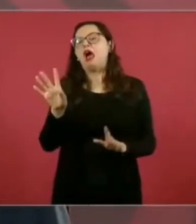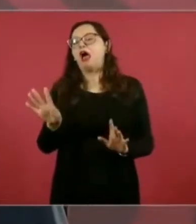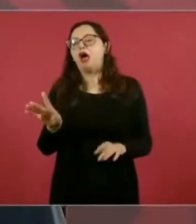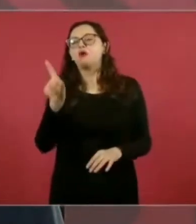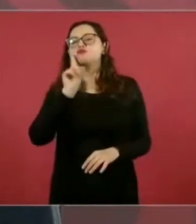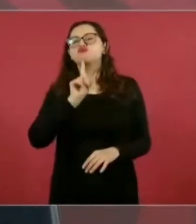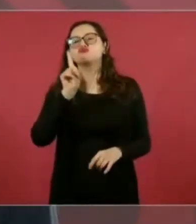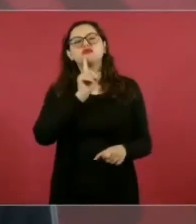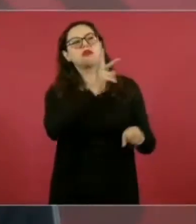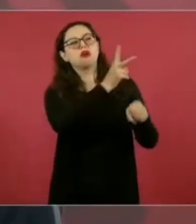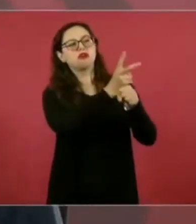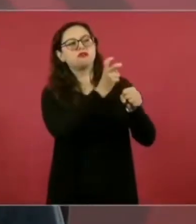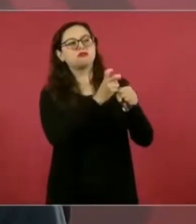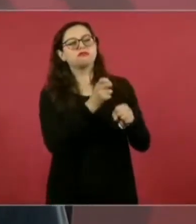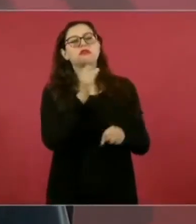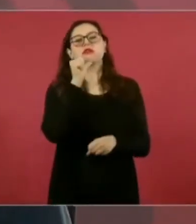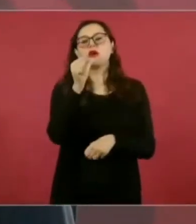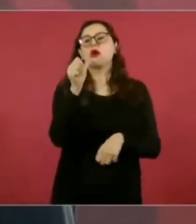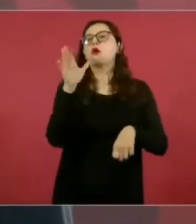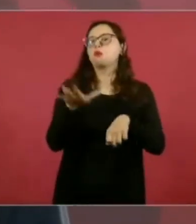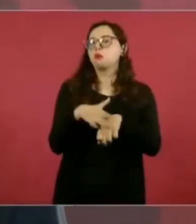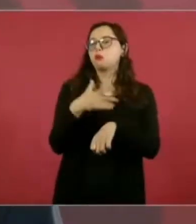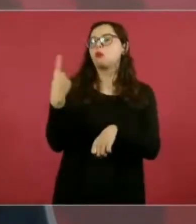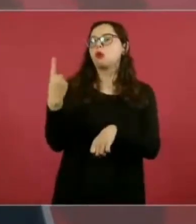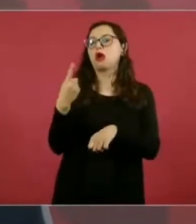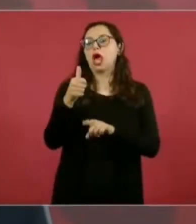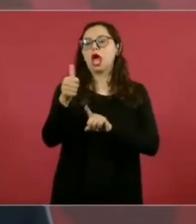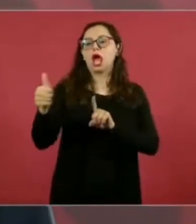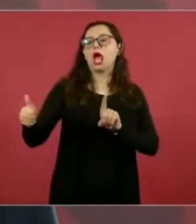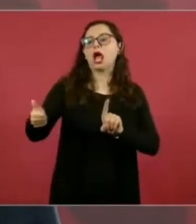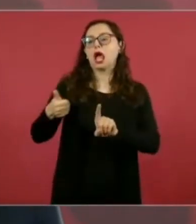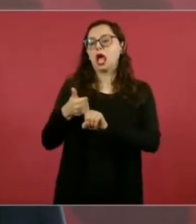al monarca español,